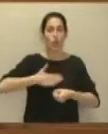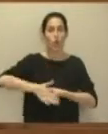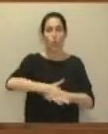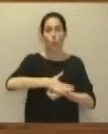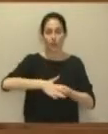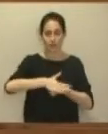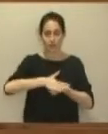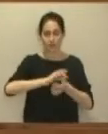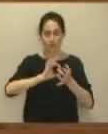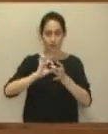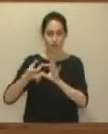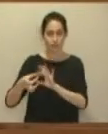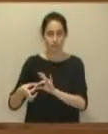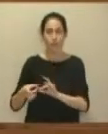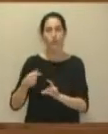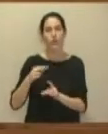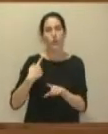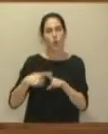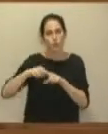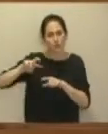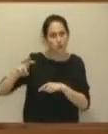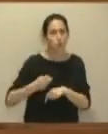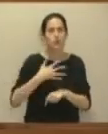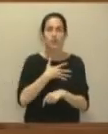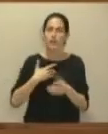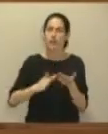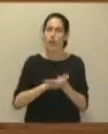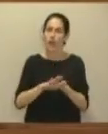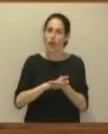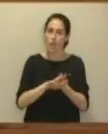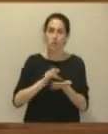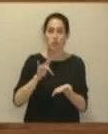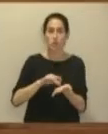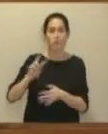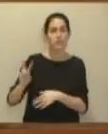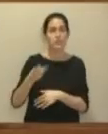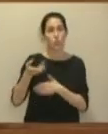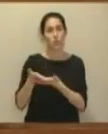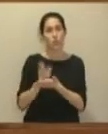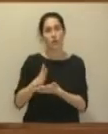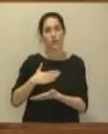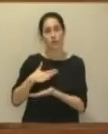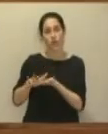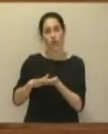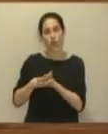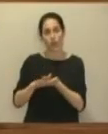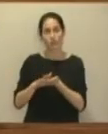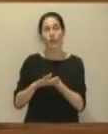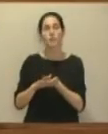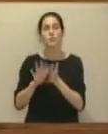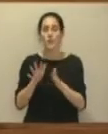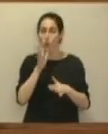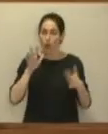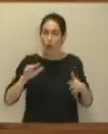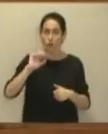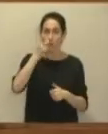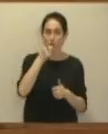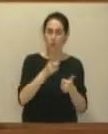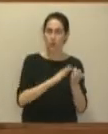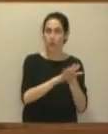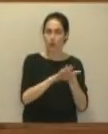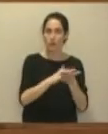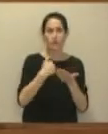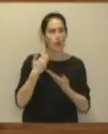cosas que me gustaría tocar, que espero poder tocar en la segunda parte de mi intervención, pero creo que en esta primera han quedado